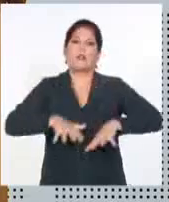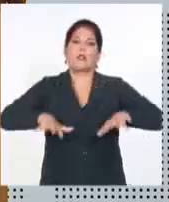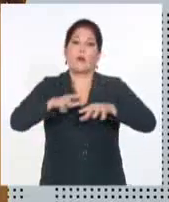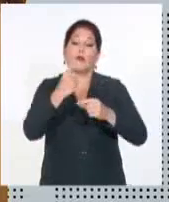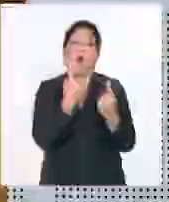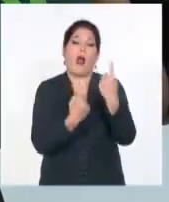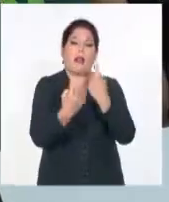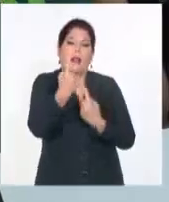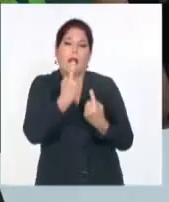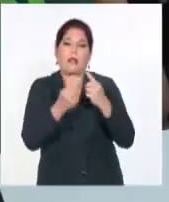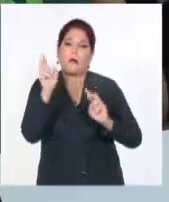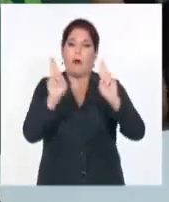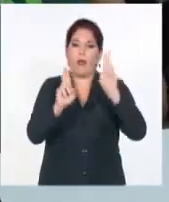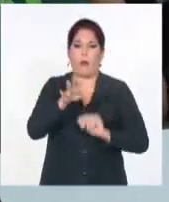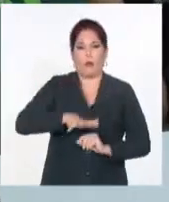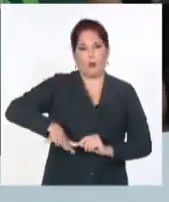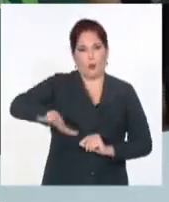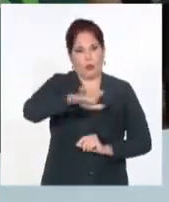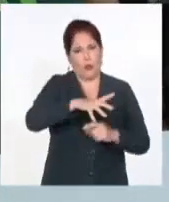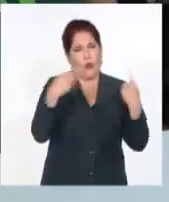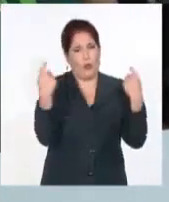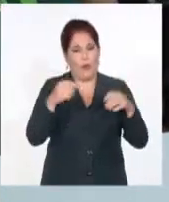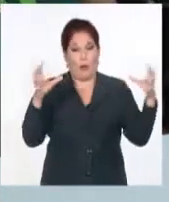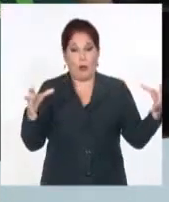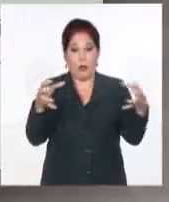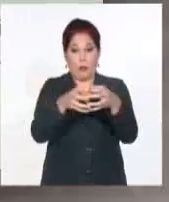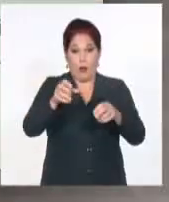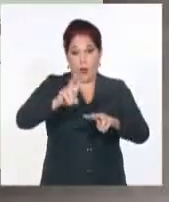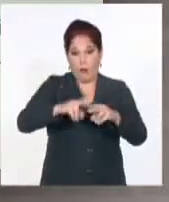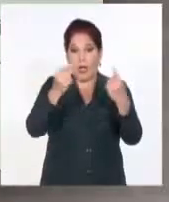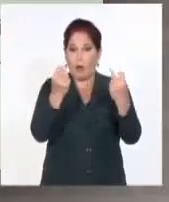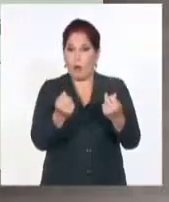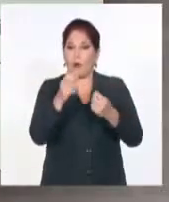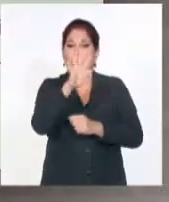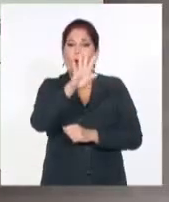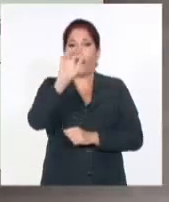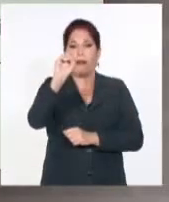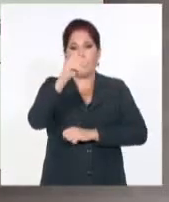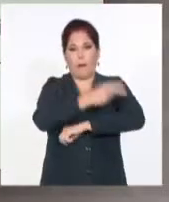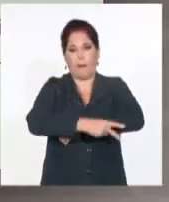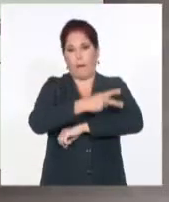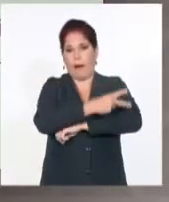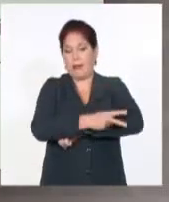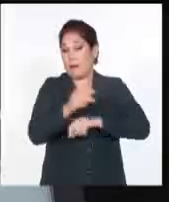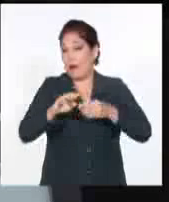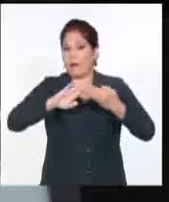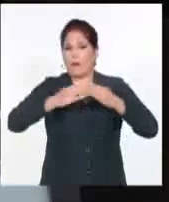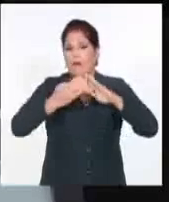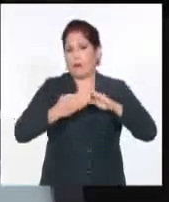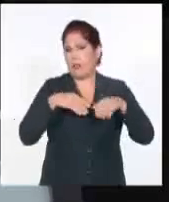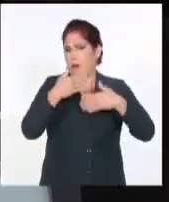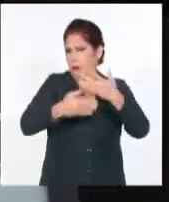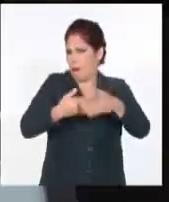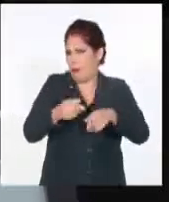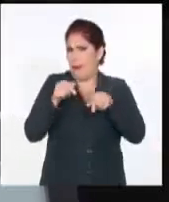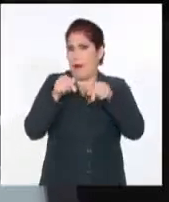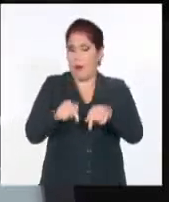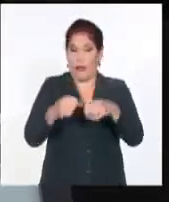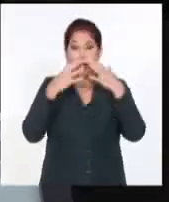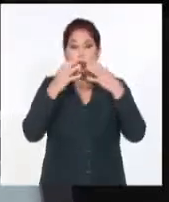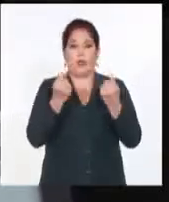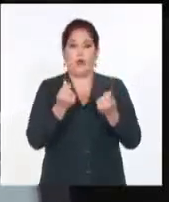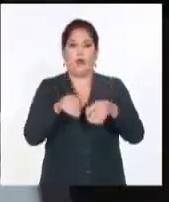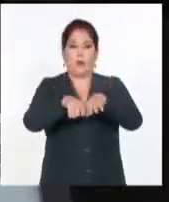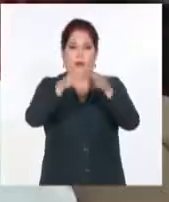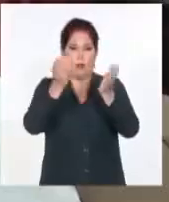consensuadas. Así se reúnen en La Habana economistas de más de 40 naciones para debatir los asuntos más acuciantes de la economía